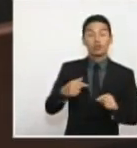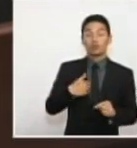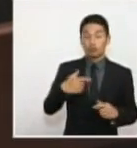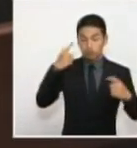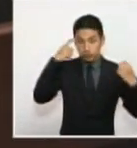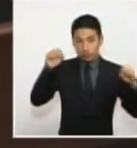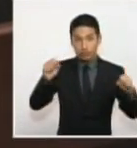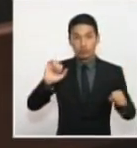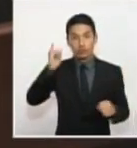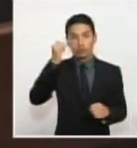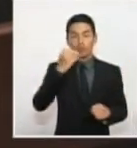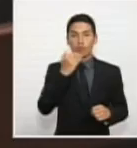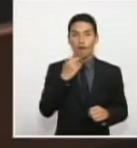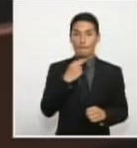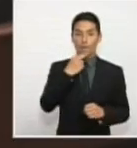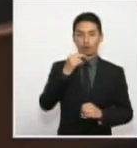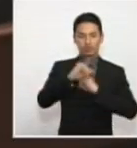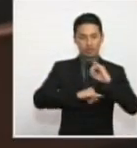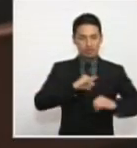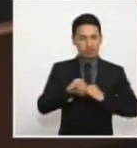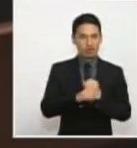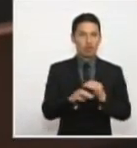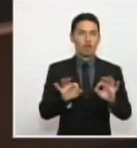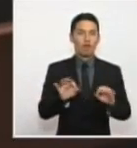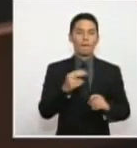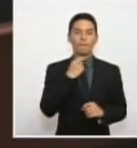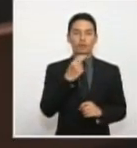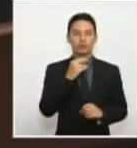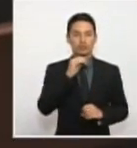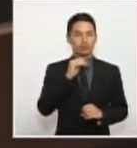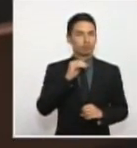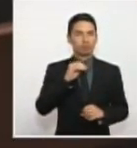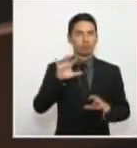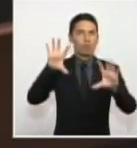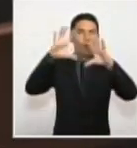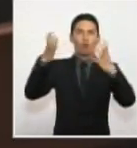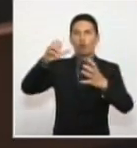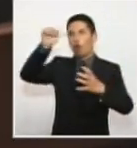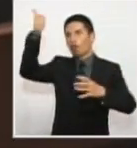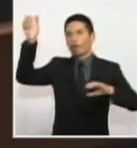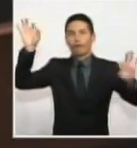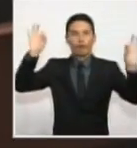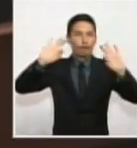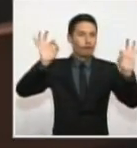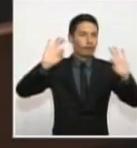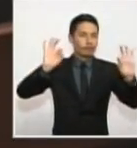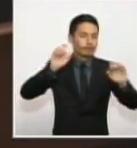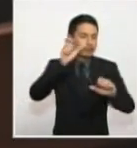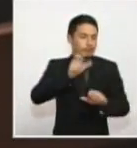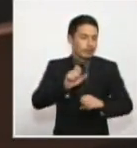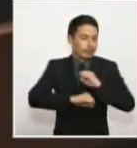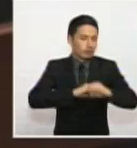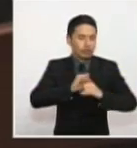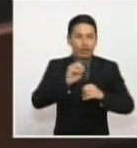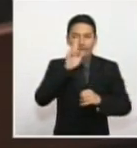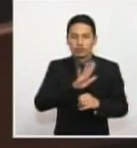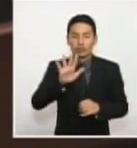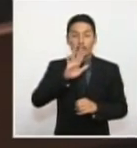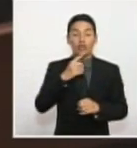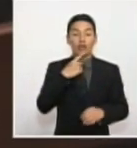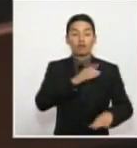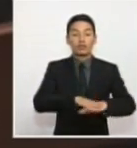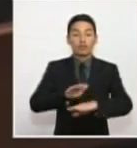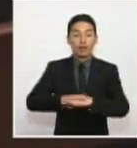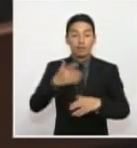una voz internacional, nacional, extraterrestre, de donde usted quiera, salga a advertir que es posible que